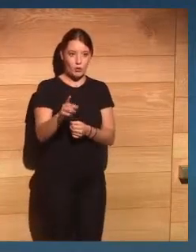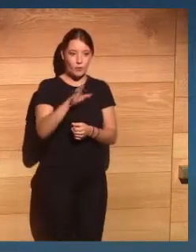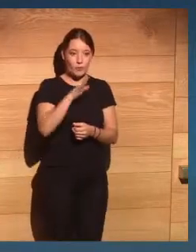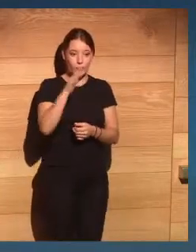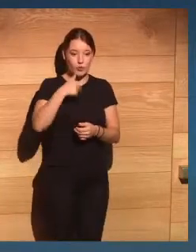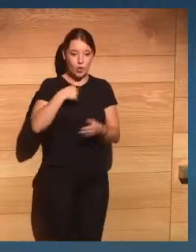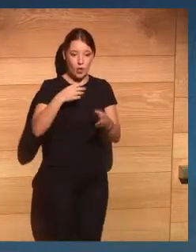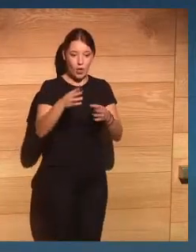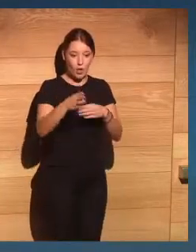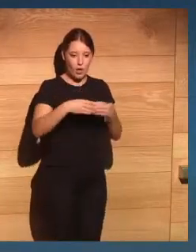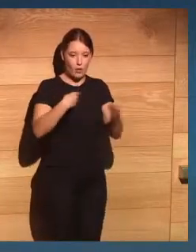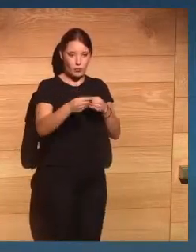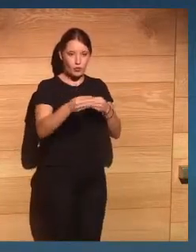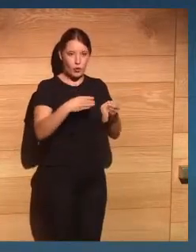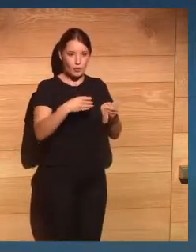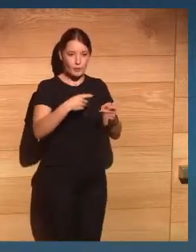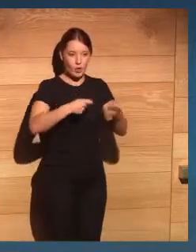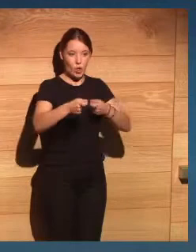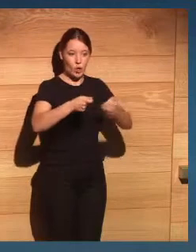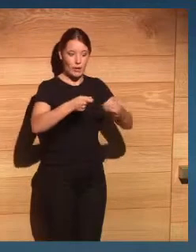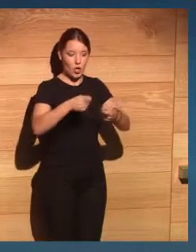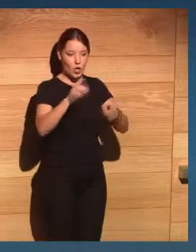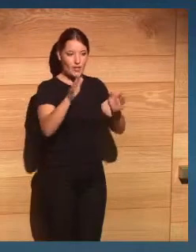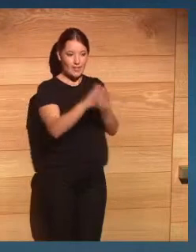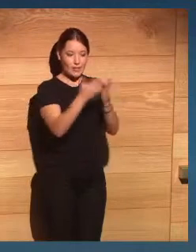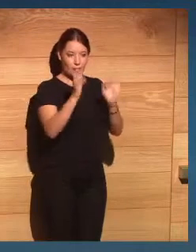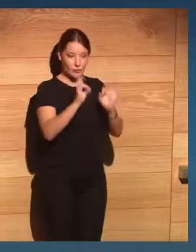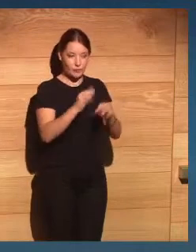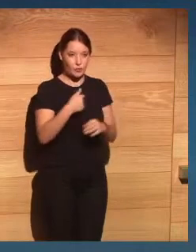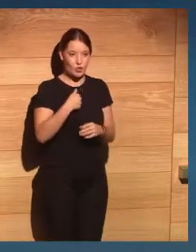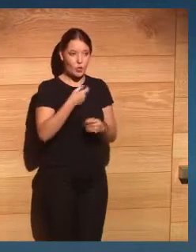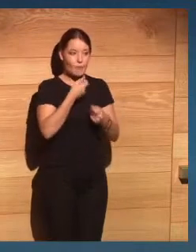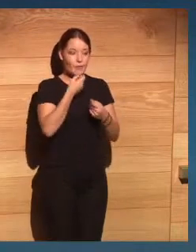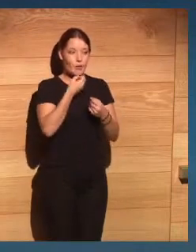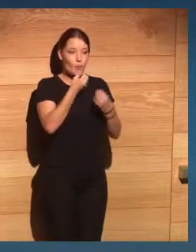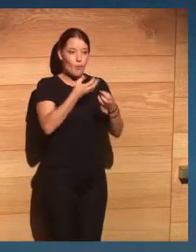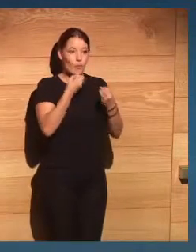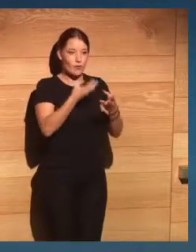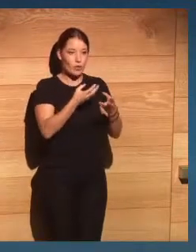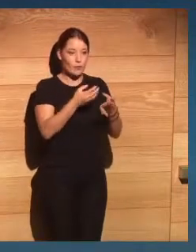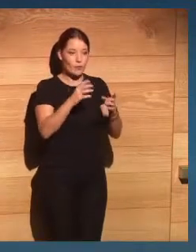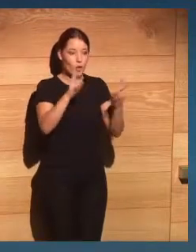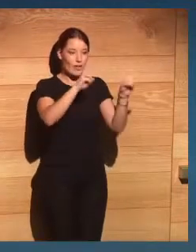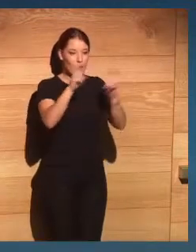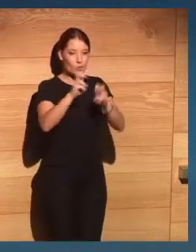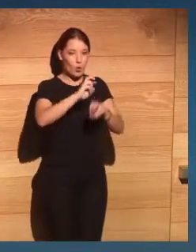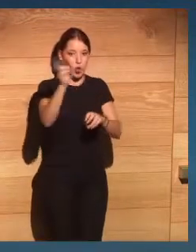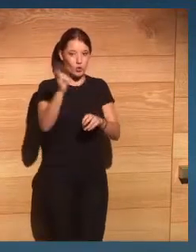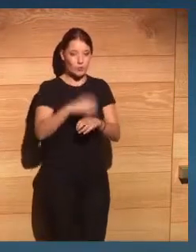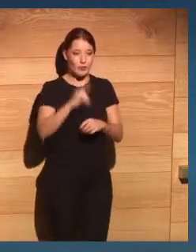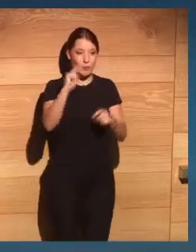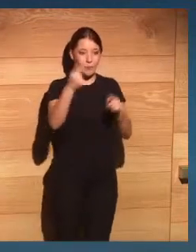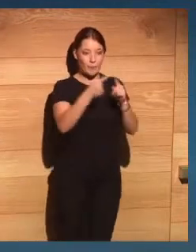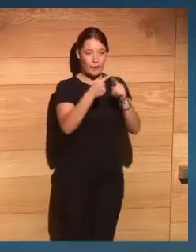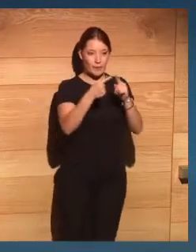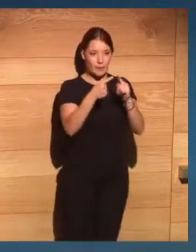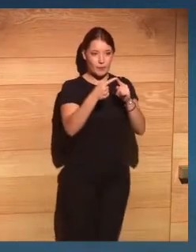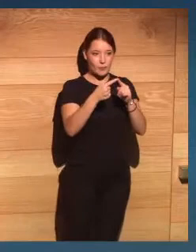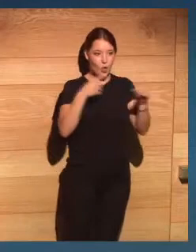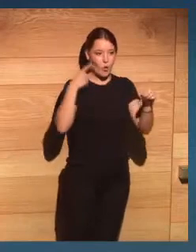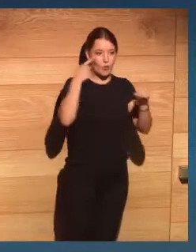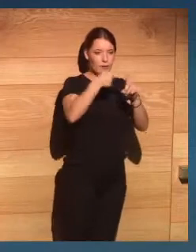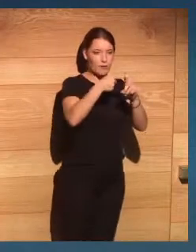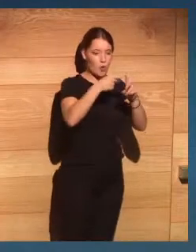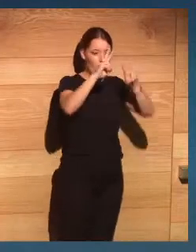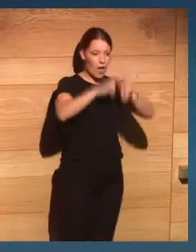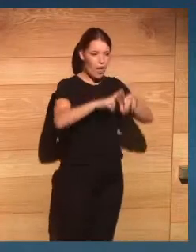autor y coordinador del libro y voy a mencionar los capítulos que han hecho otros compañeros nuestros aquí el primer capítulo es el objetivo del análisis de lo